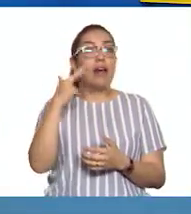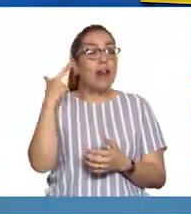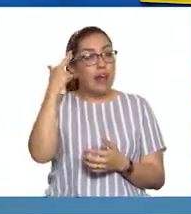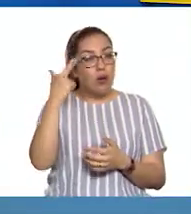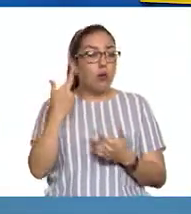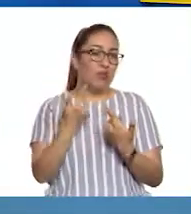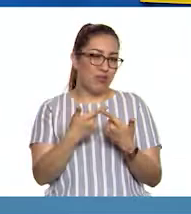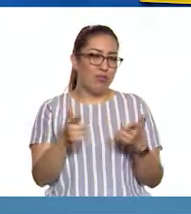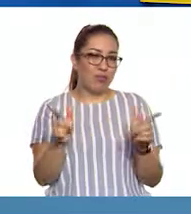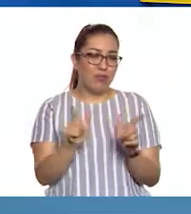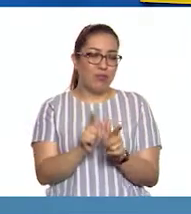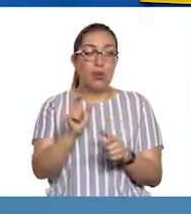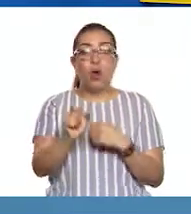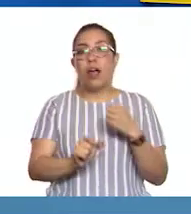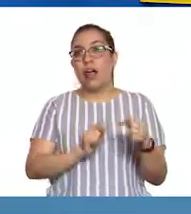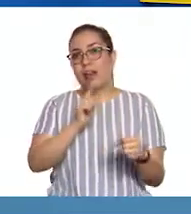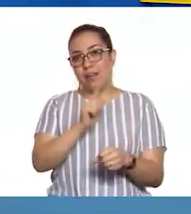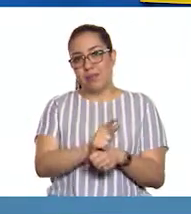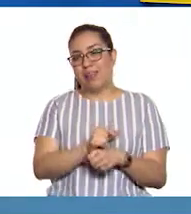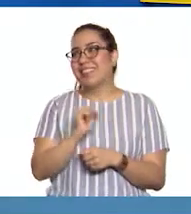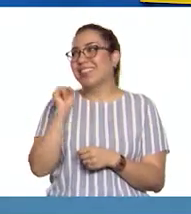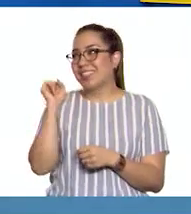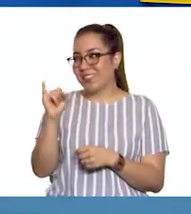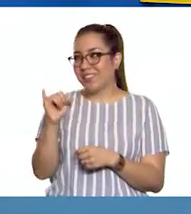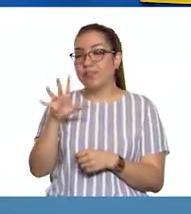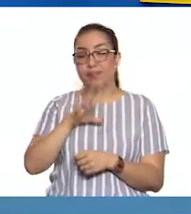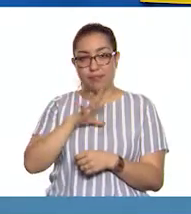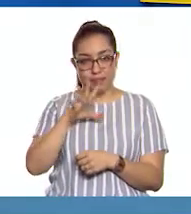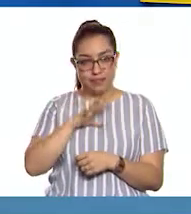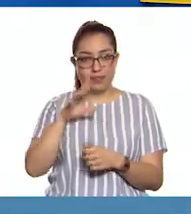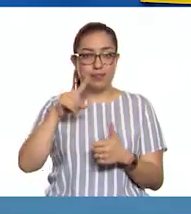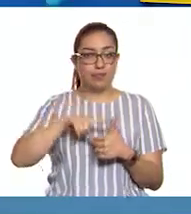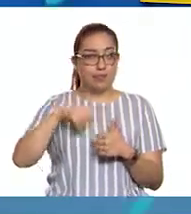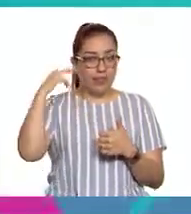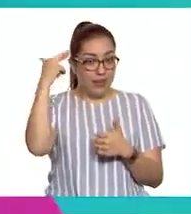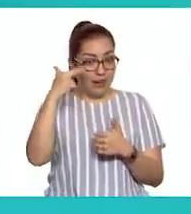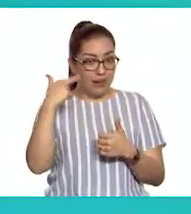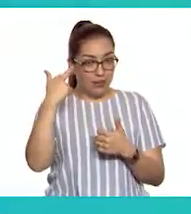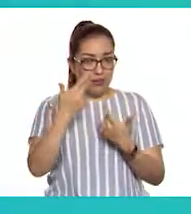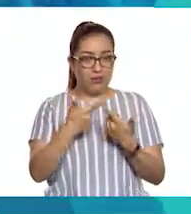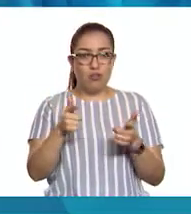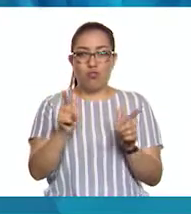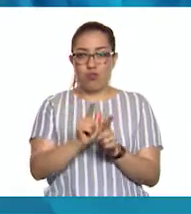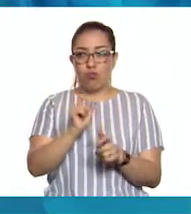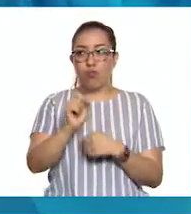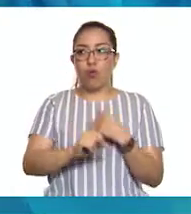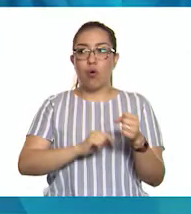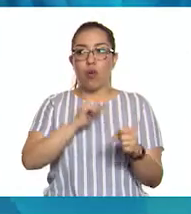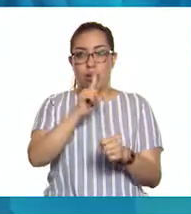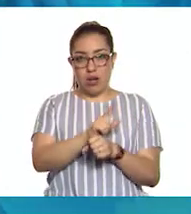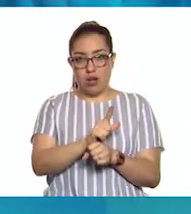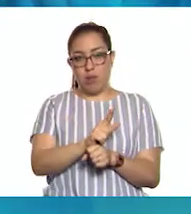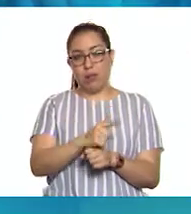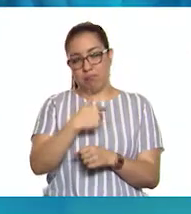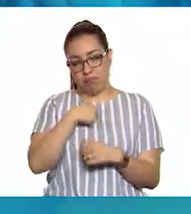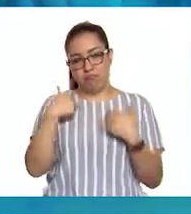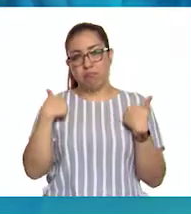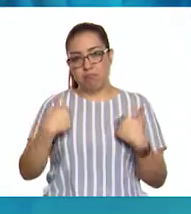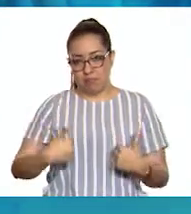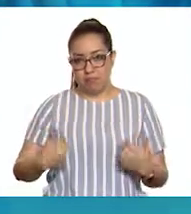Exacto. Ah, muy Los cinco reinos de la naturaleza son el reino animal, al que también pertenecemos los humanos,